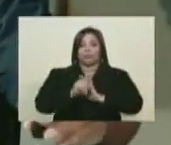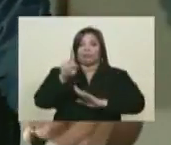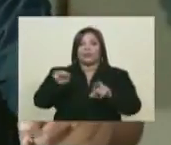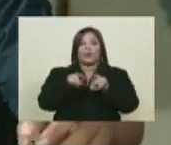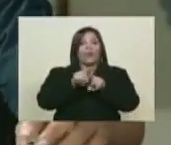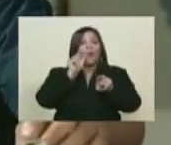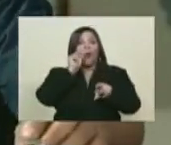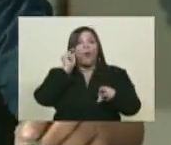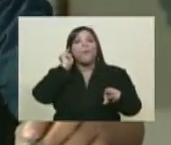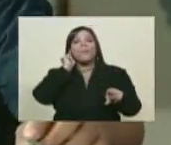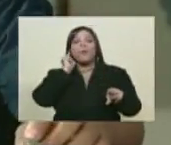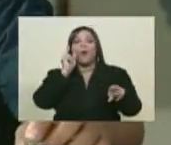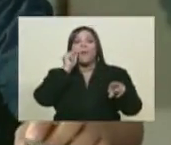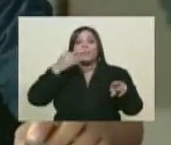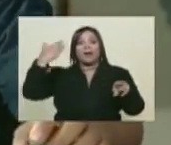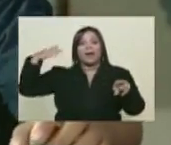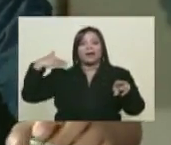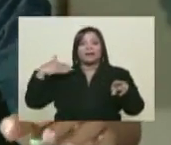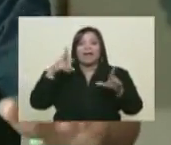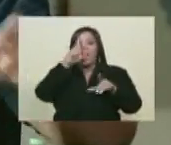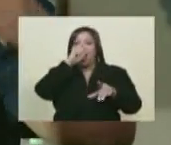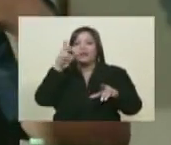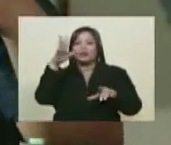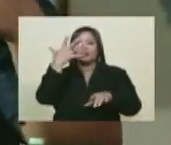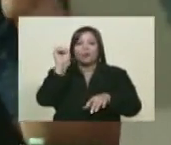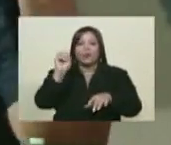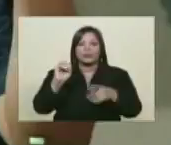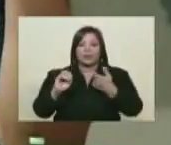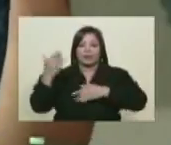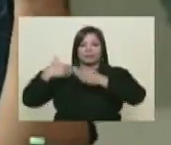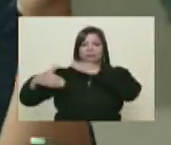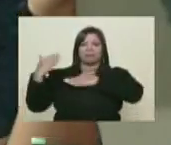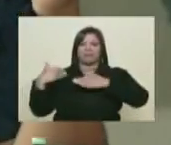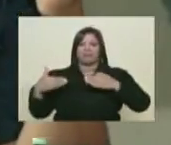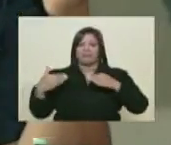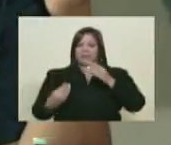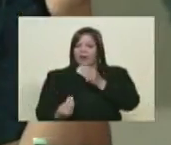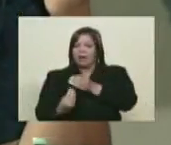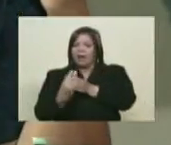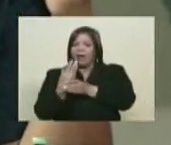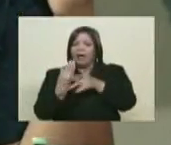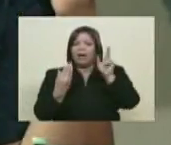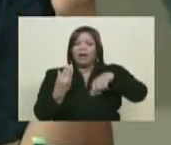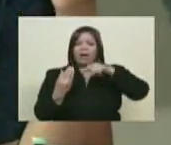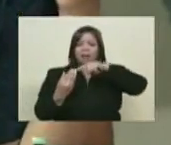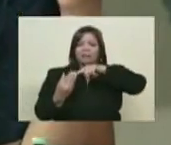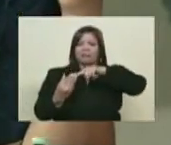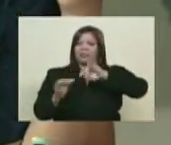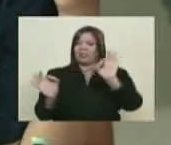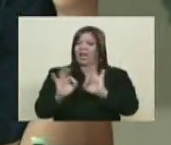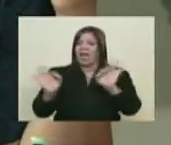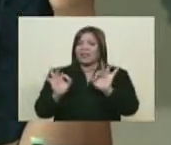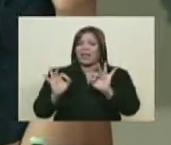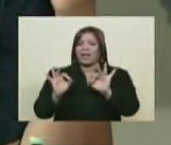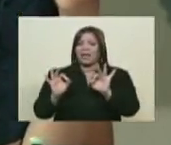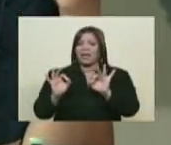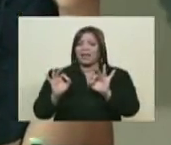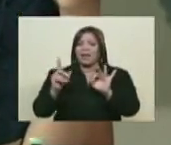María Vargas, por allá en los años 50, cuando ni siquiera había explotado el pozo Charles Dracke, en